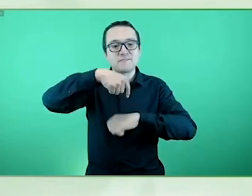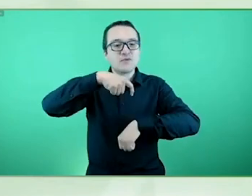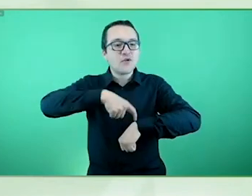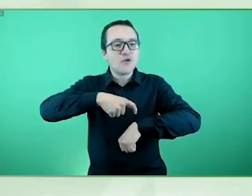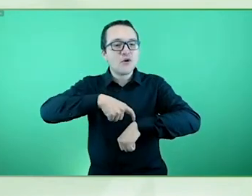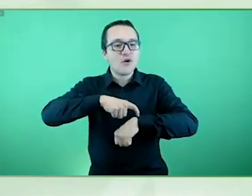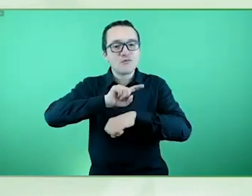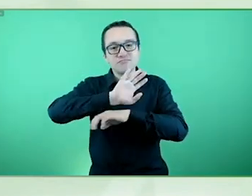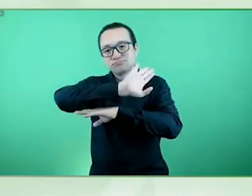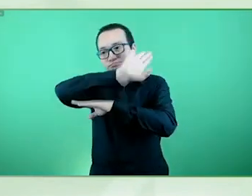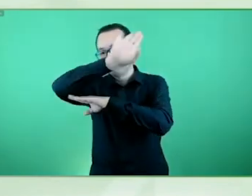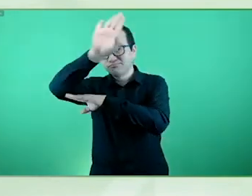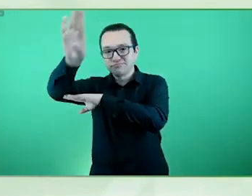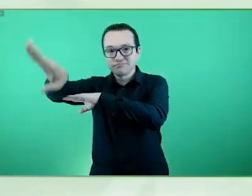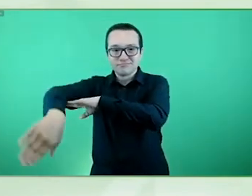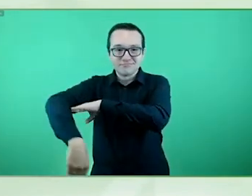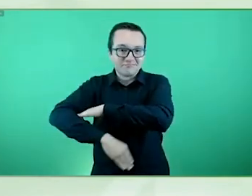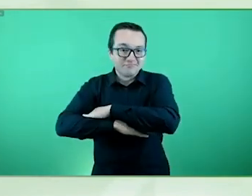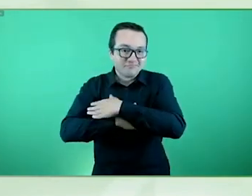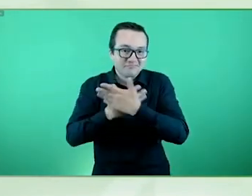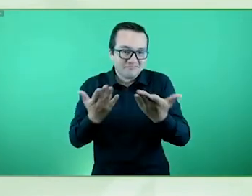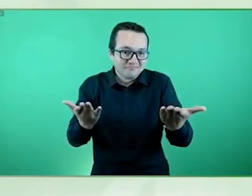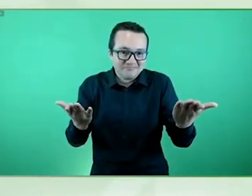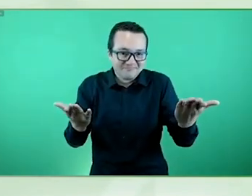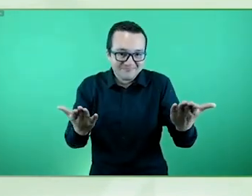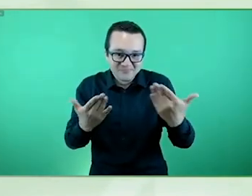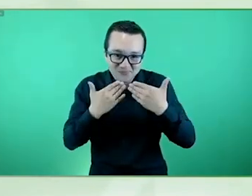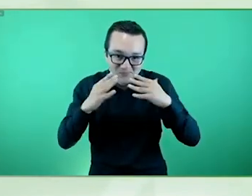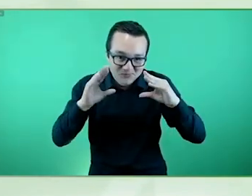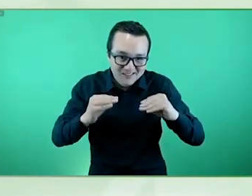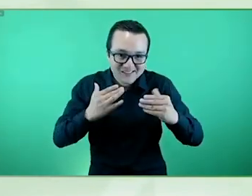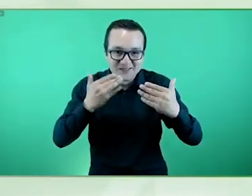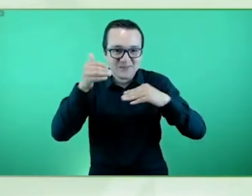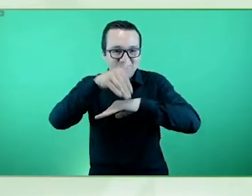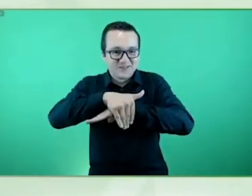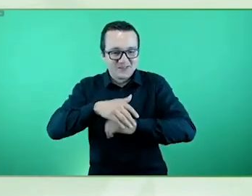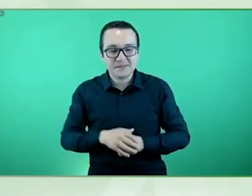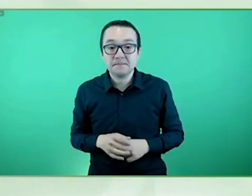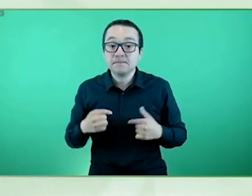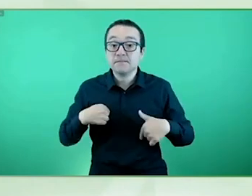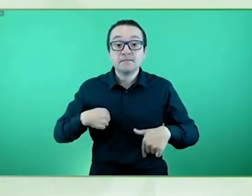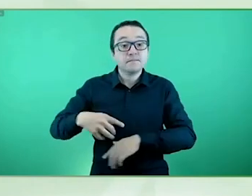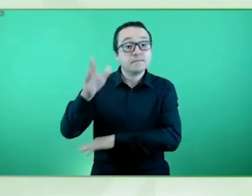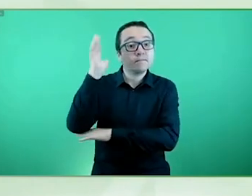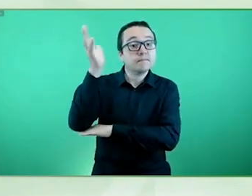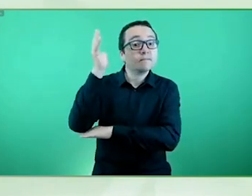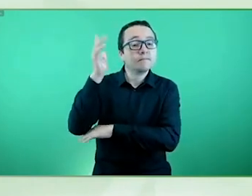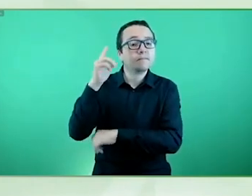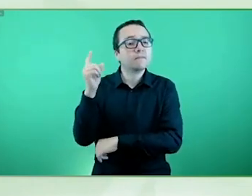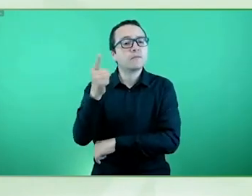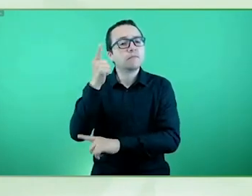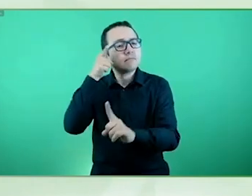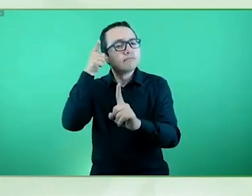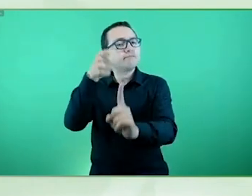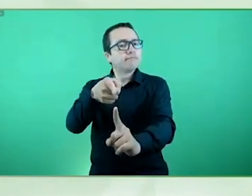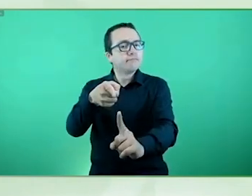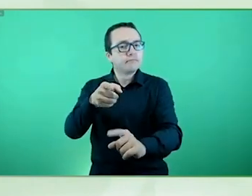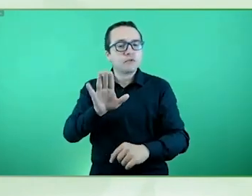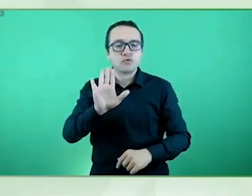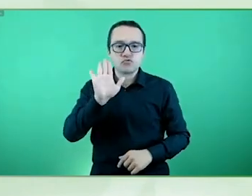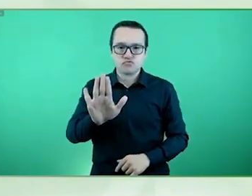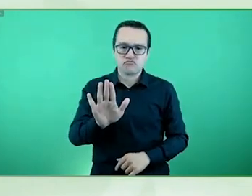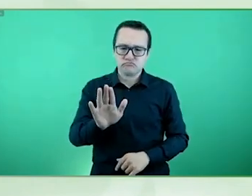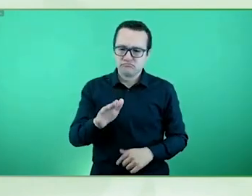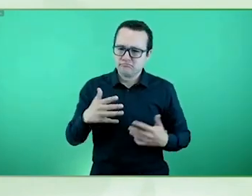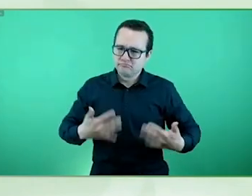en mi intervención no solo me voy a centrar en lo que es pues un exponente claro de la vida